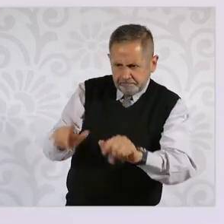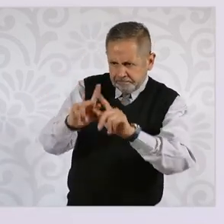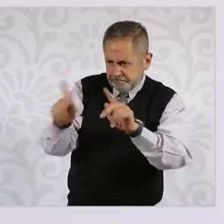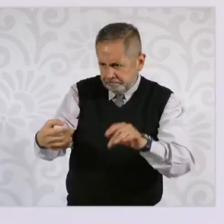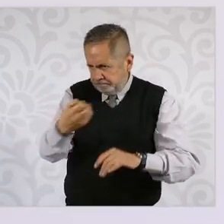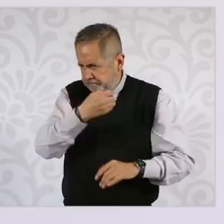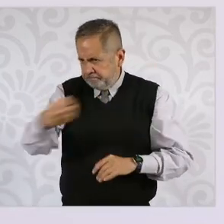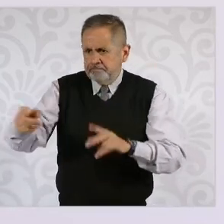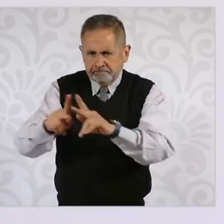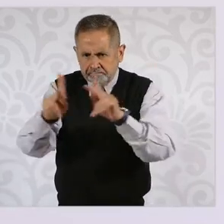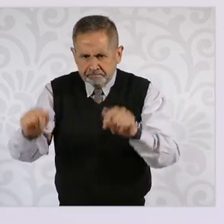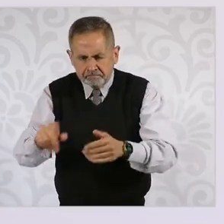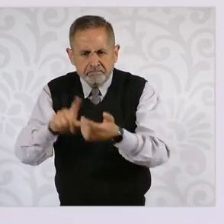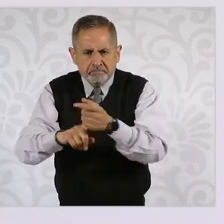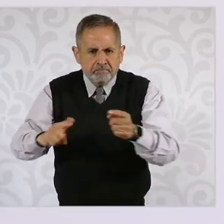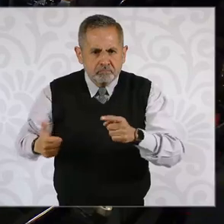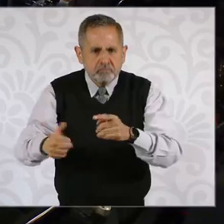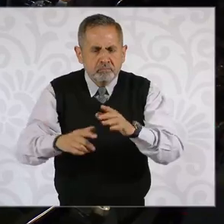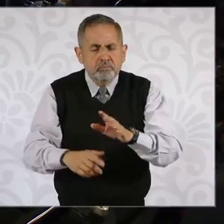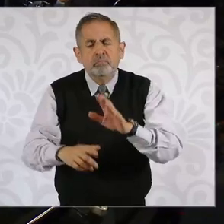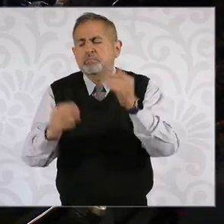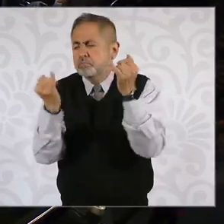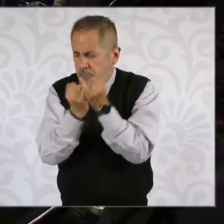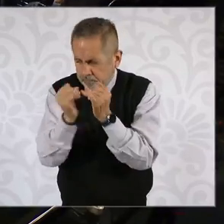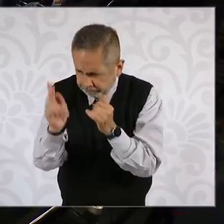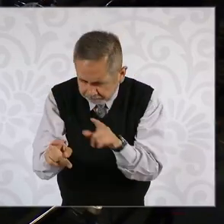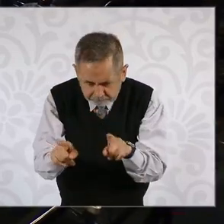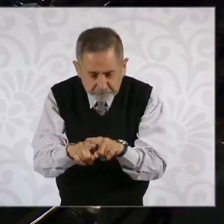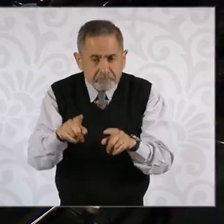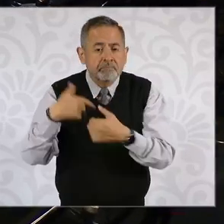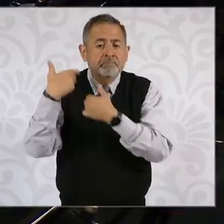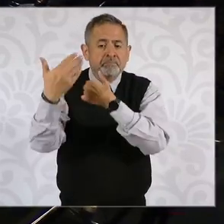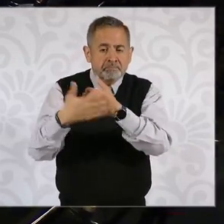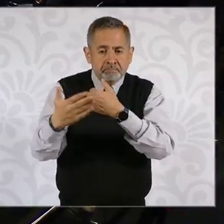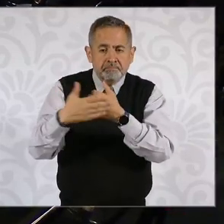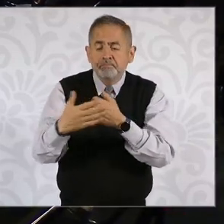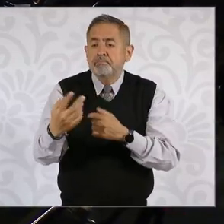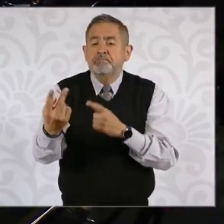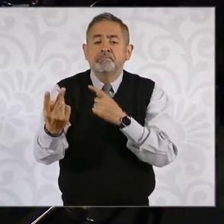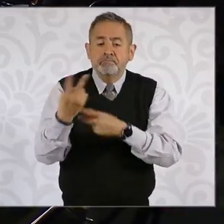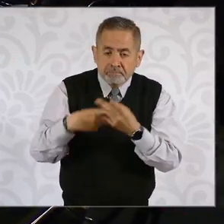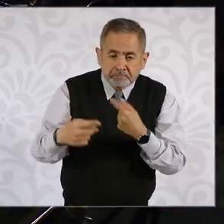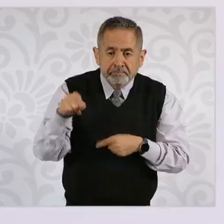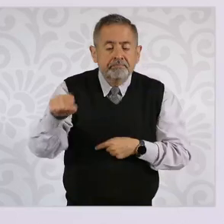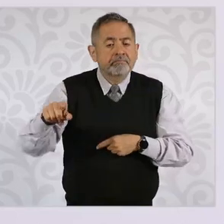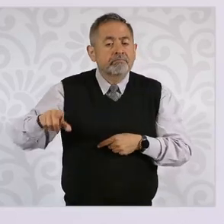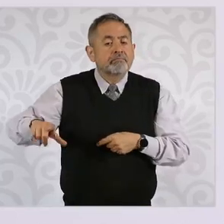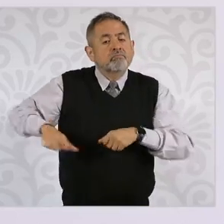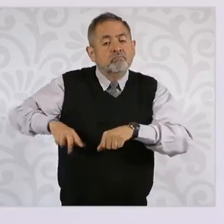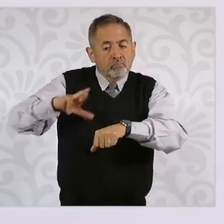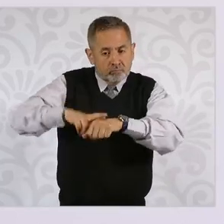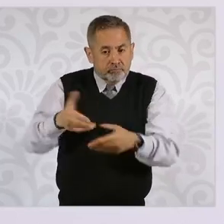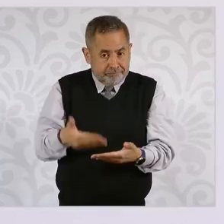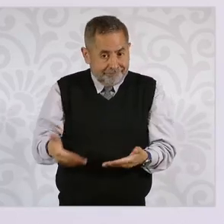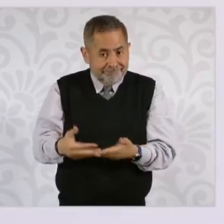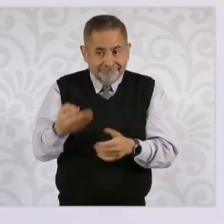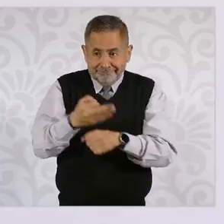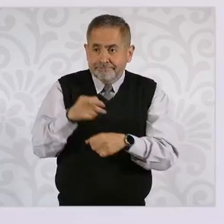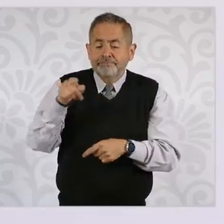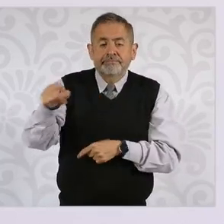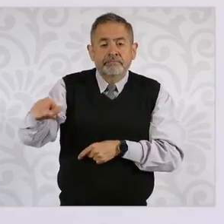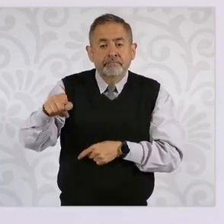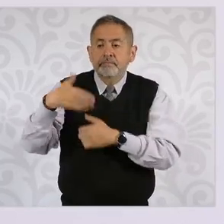orden en Guanajuato. De igual manera, vendrán pronto el gobernador actual y